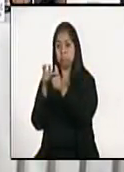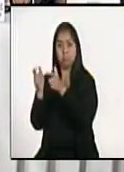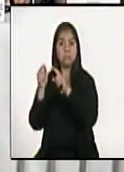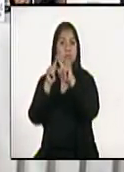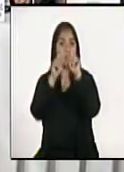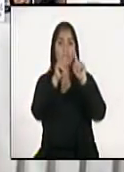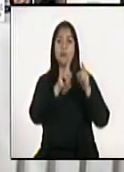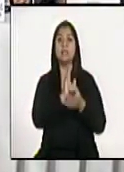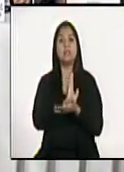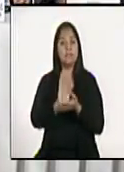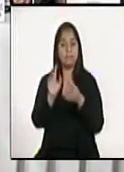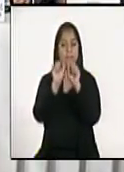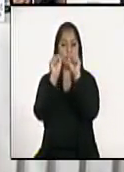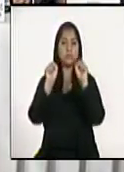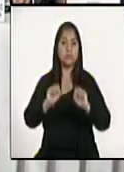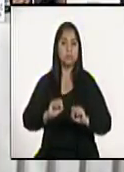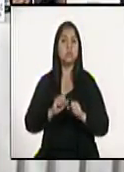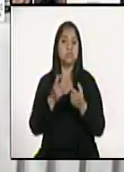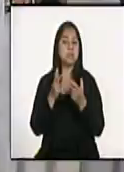diferentes bancos del sistema.